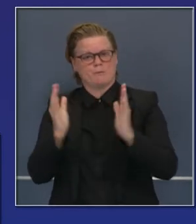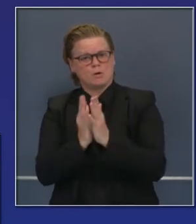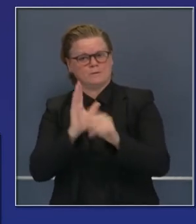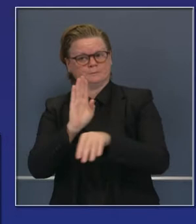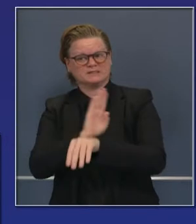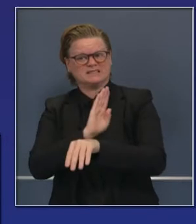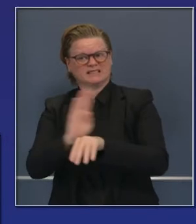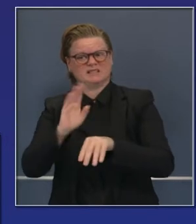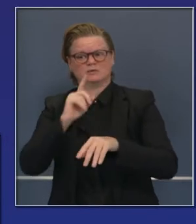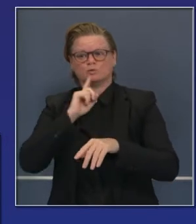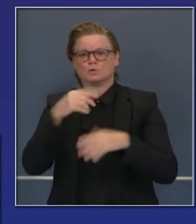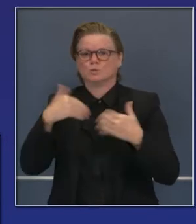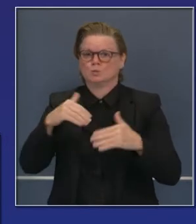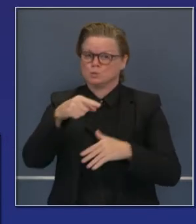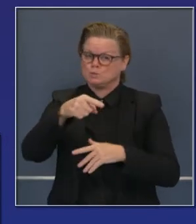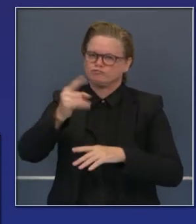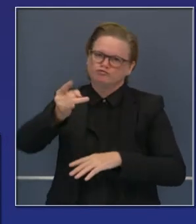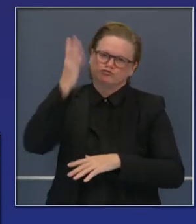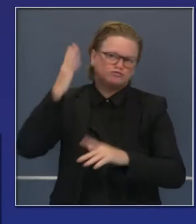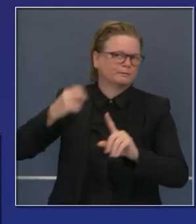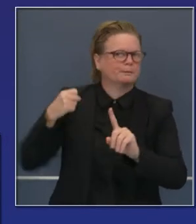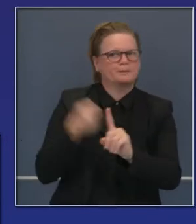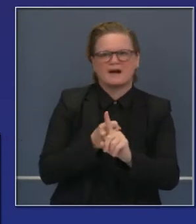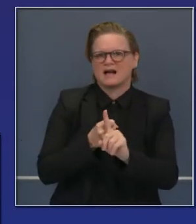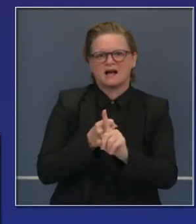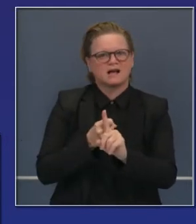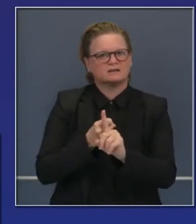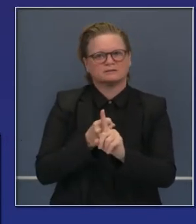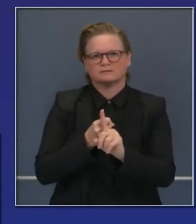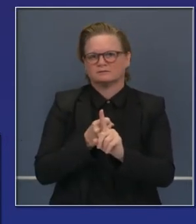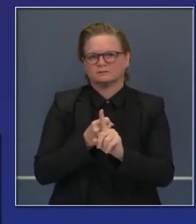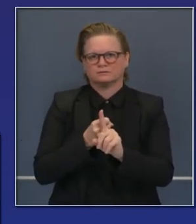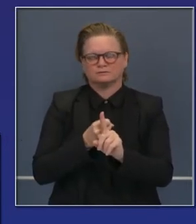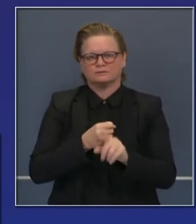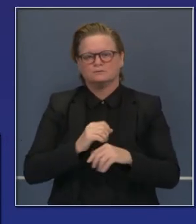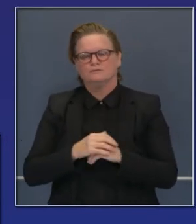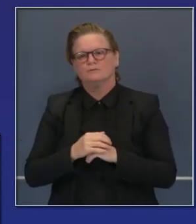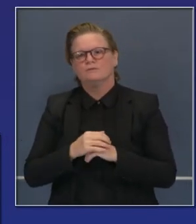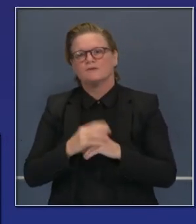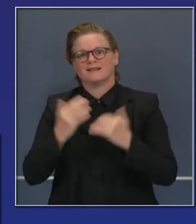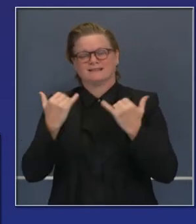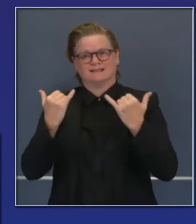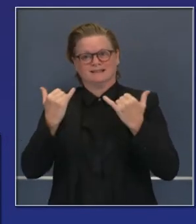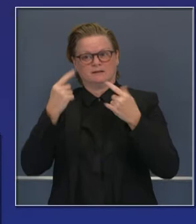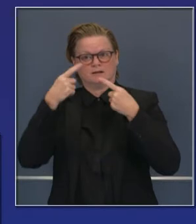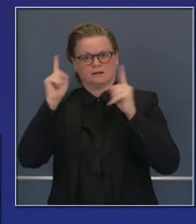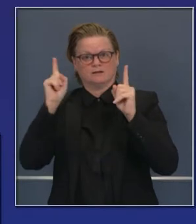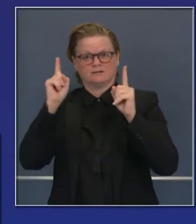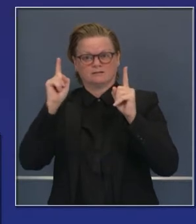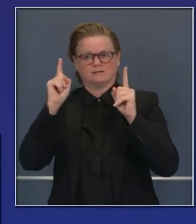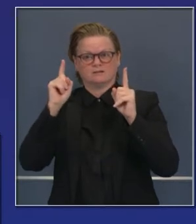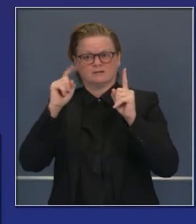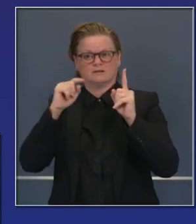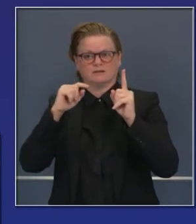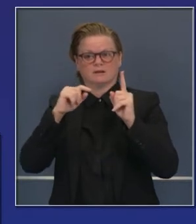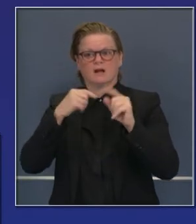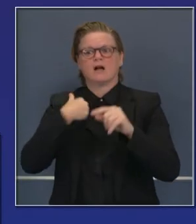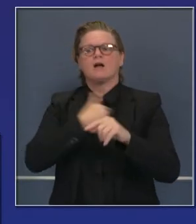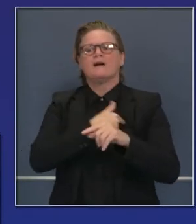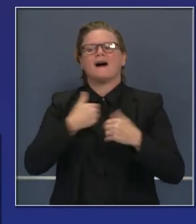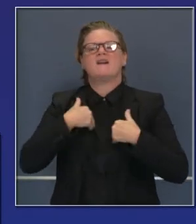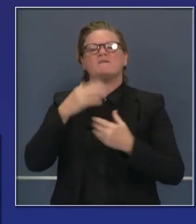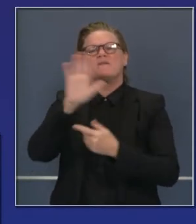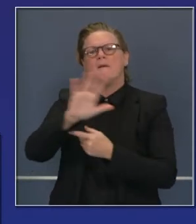impactados, particularmente pequeños negocios. Hoy estamos anunciando ayuda inmediata para proporcionar